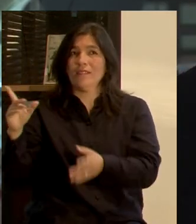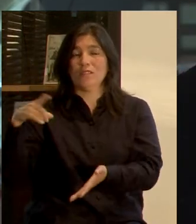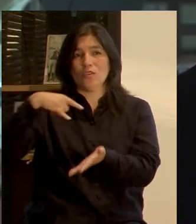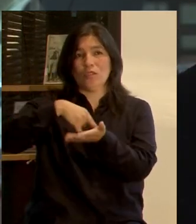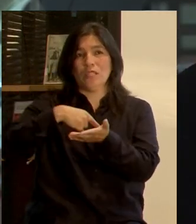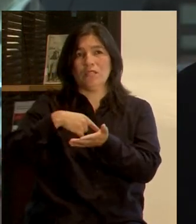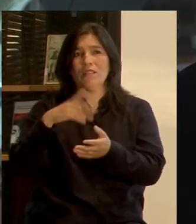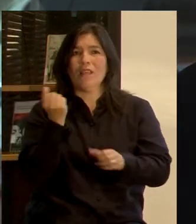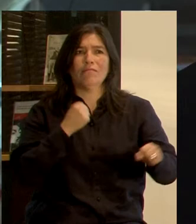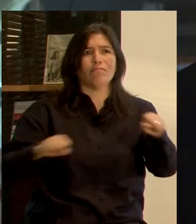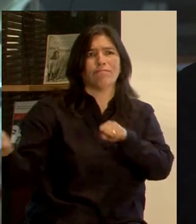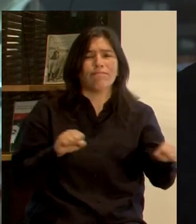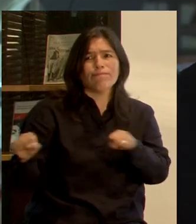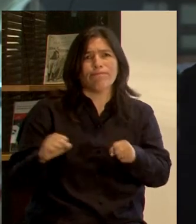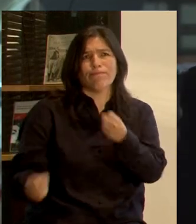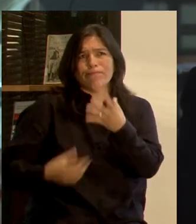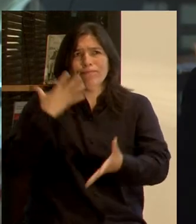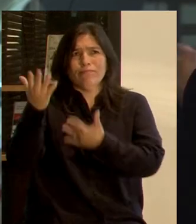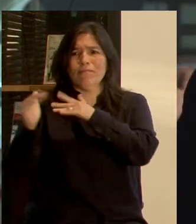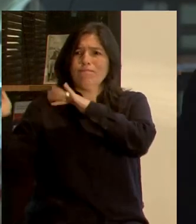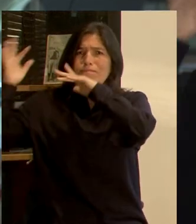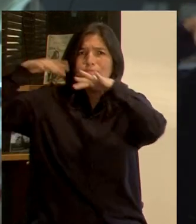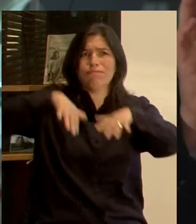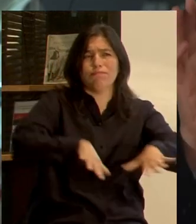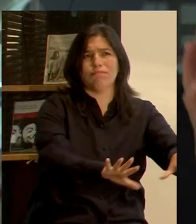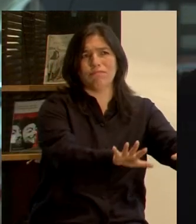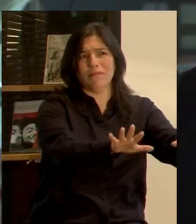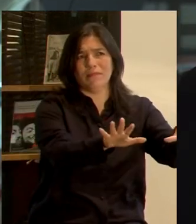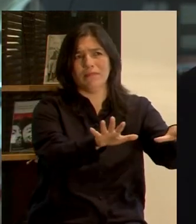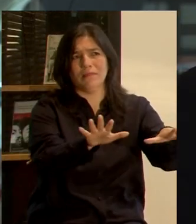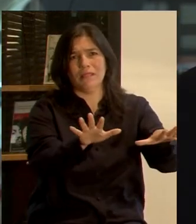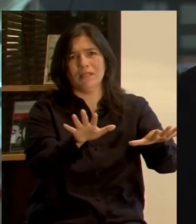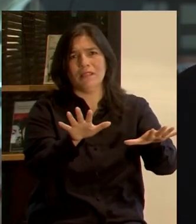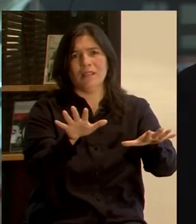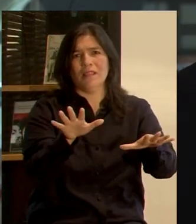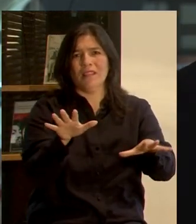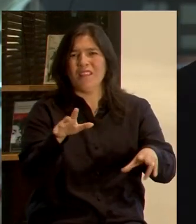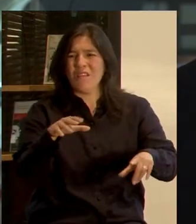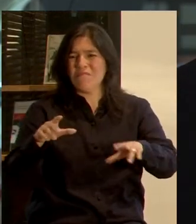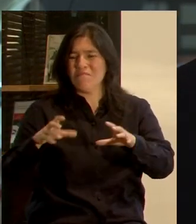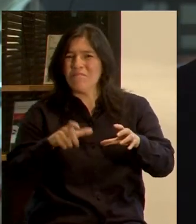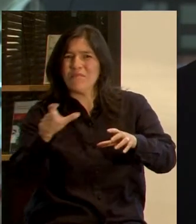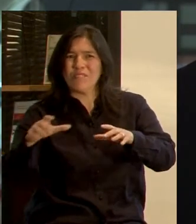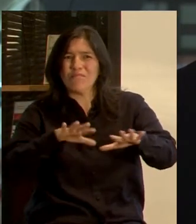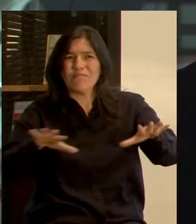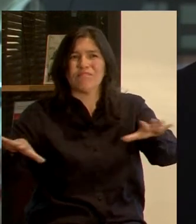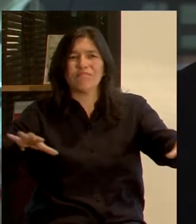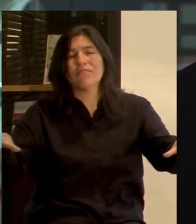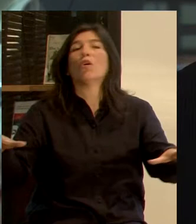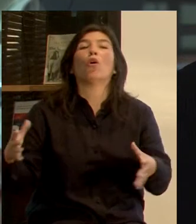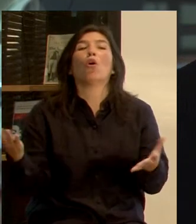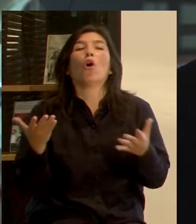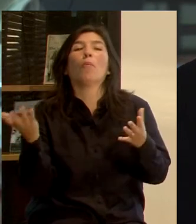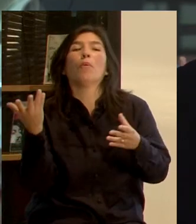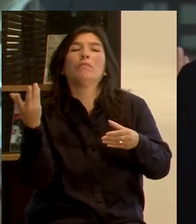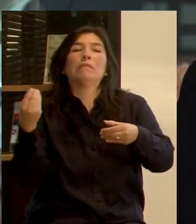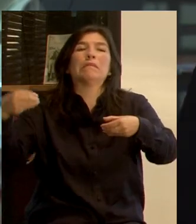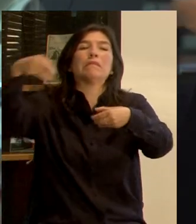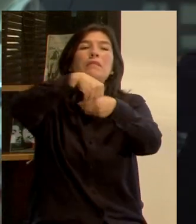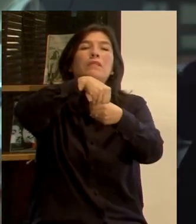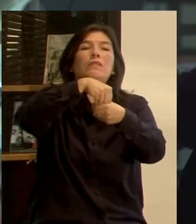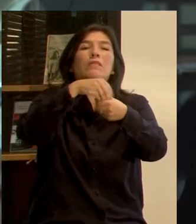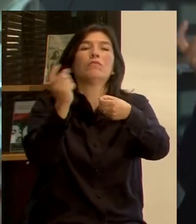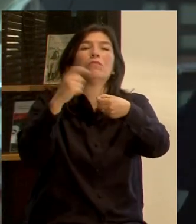sismos, de incendios, de tsunamis, de remociones en masa, cómo podemos incorporar